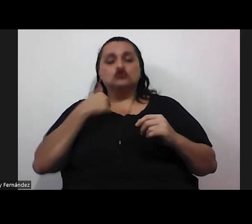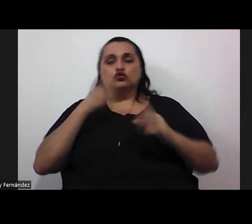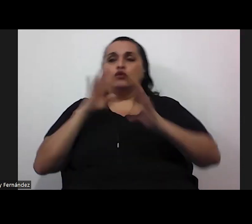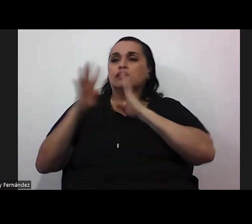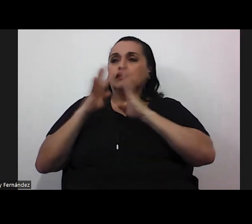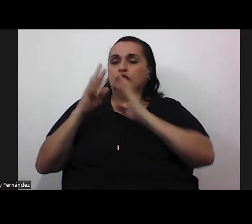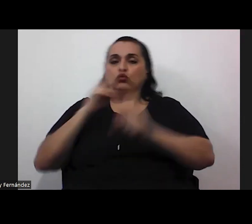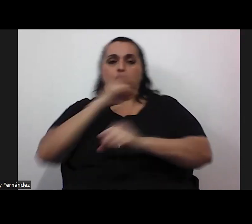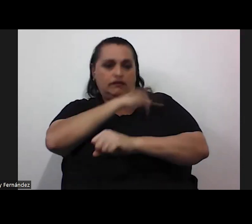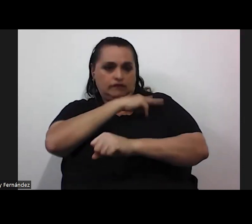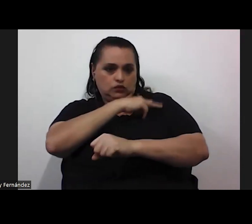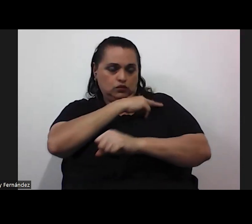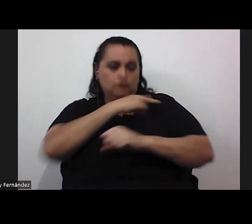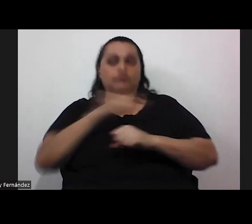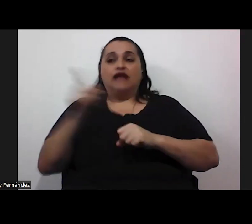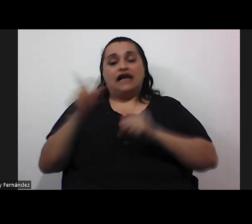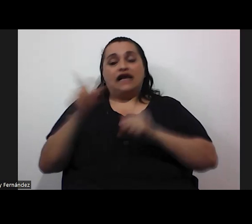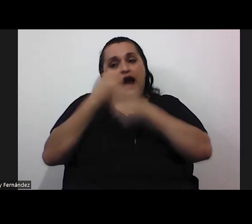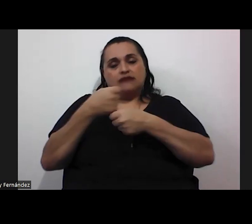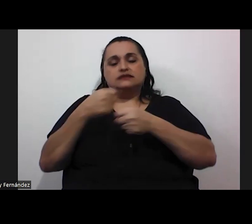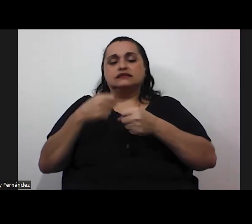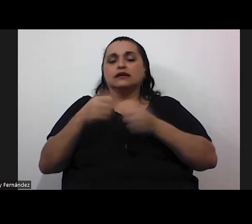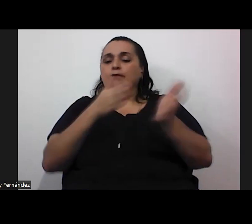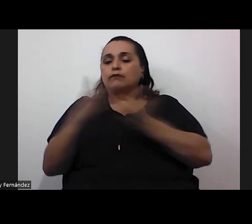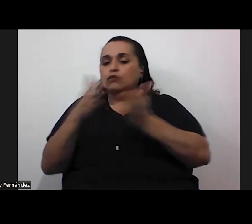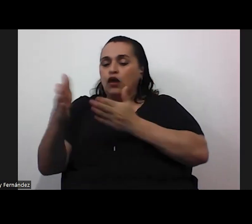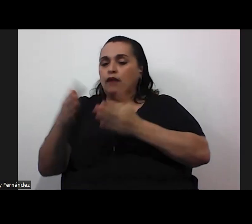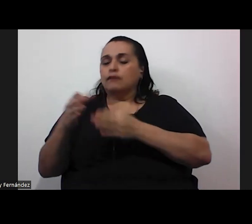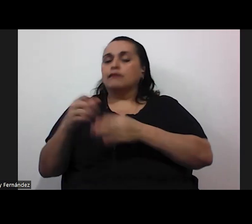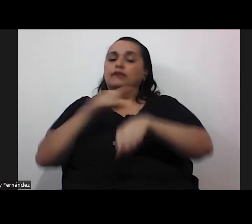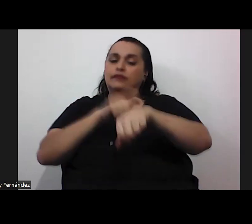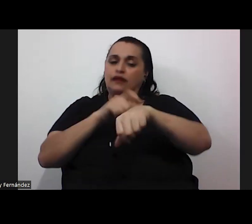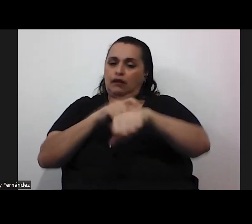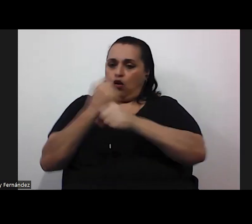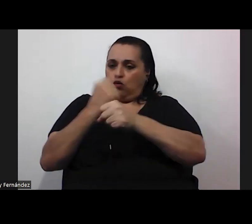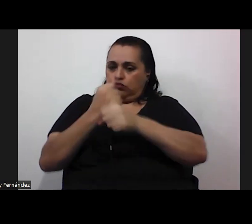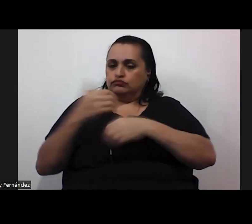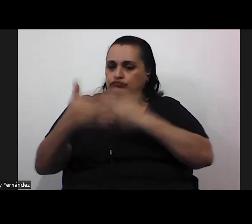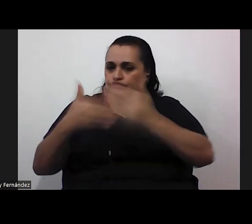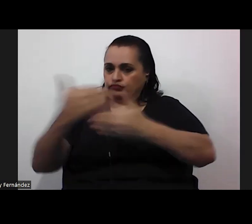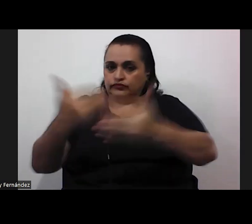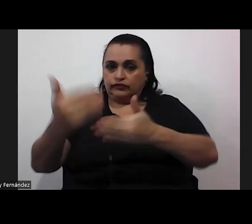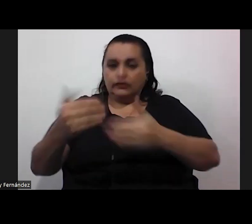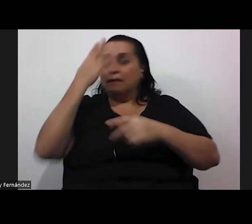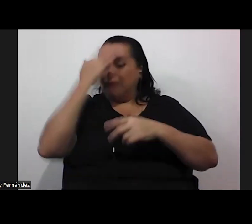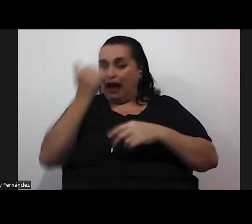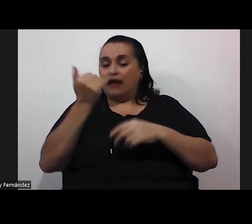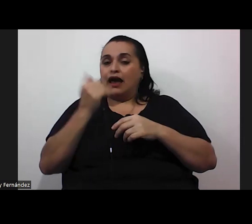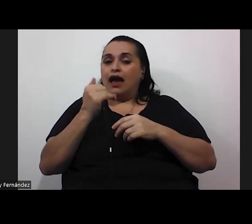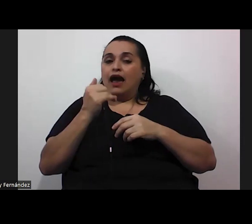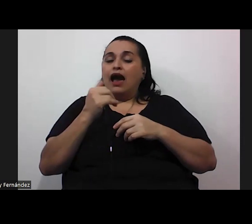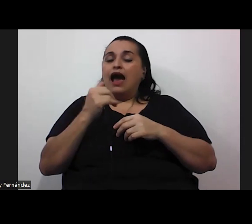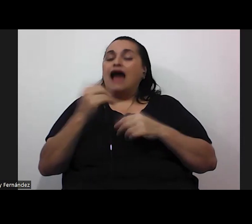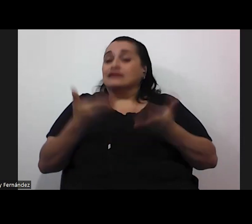la jefatura para que se haga la programación de esta jornada de trabajo para bajarla a la comunidad